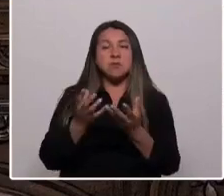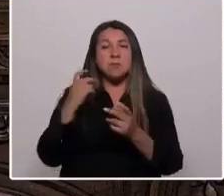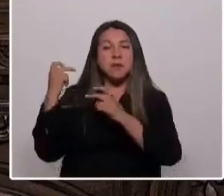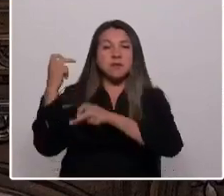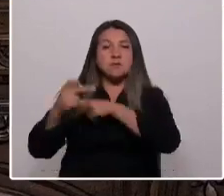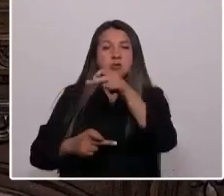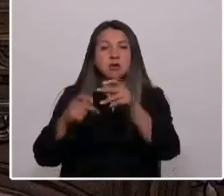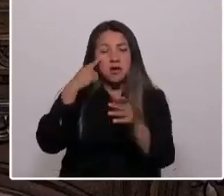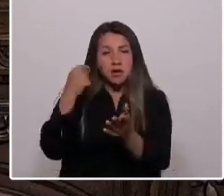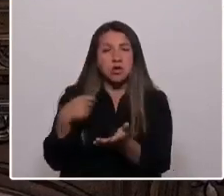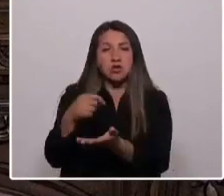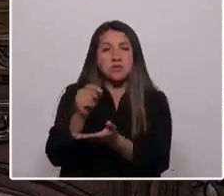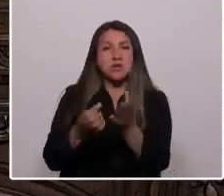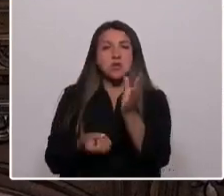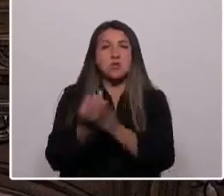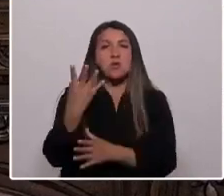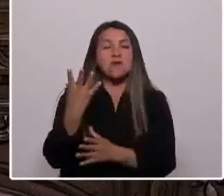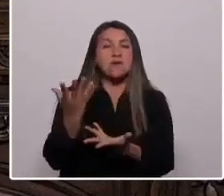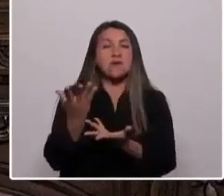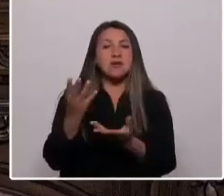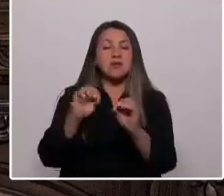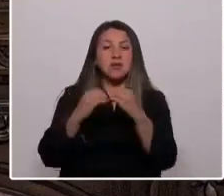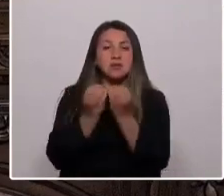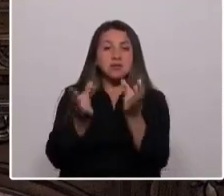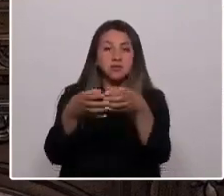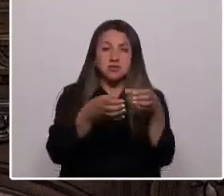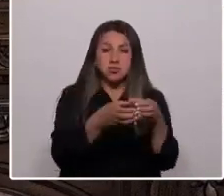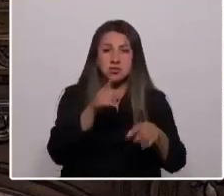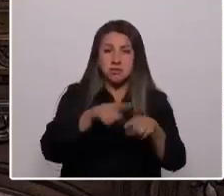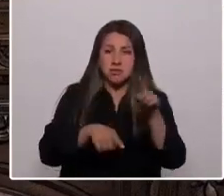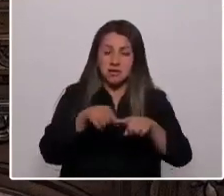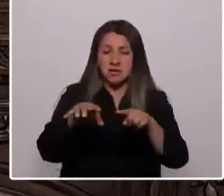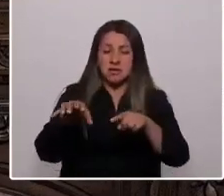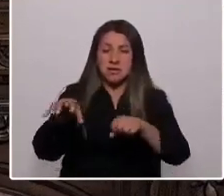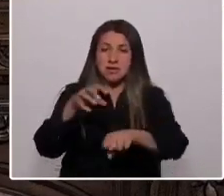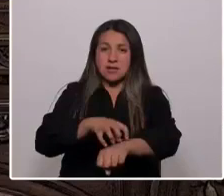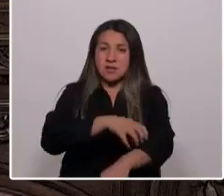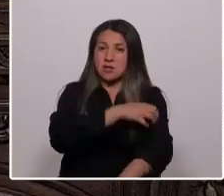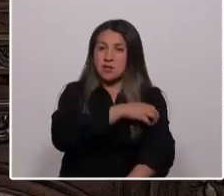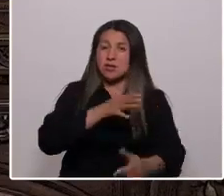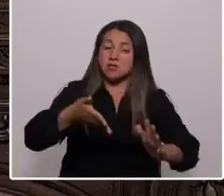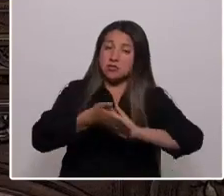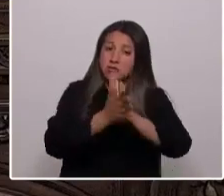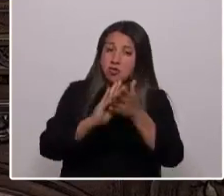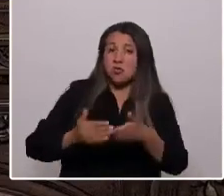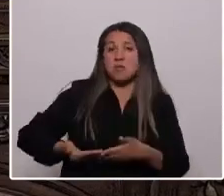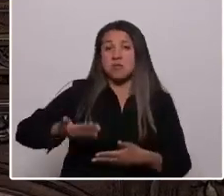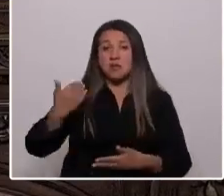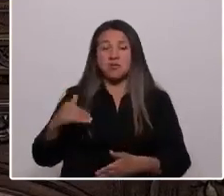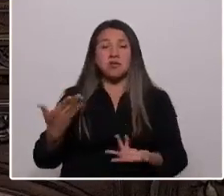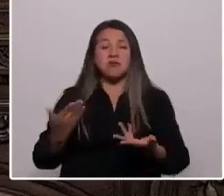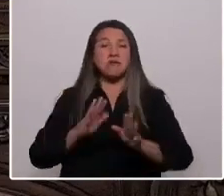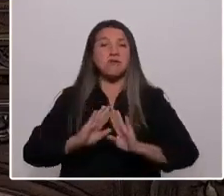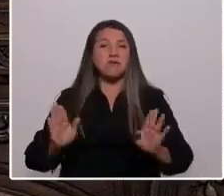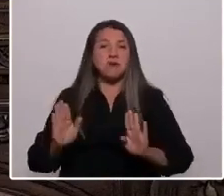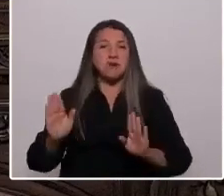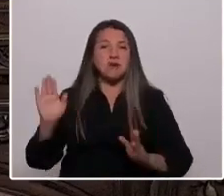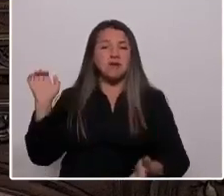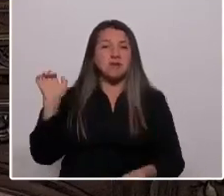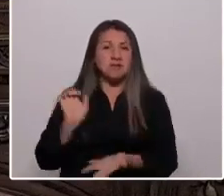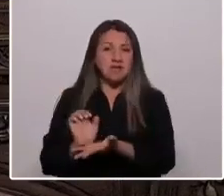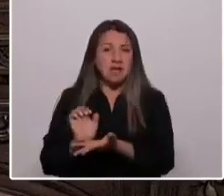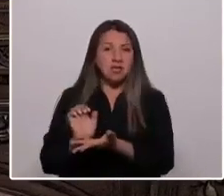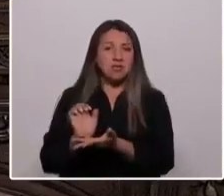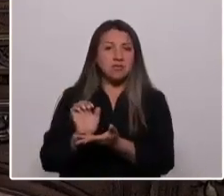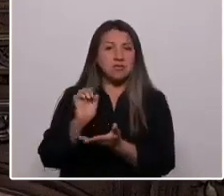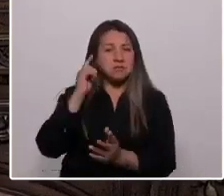a través de una nueva organización territorial. Todo lo anterior implica que debemos poner fin al Estado unitario centralizado